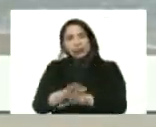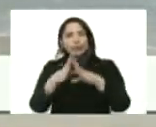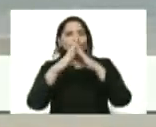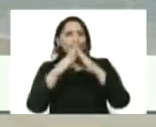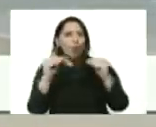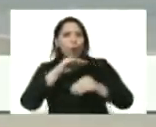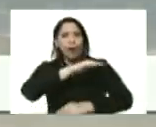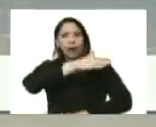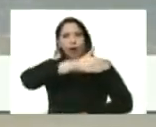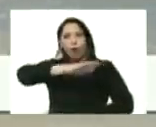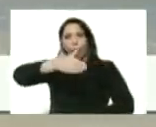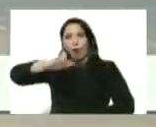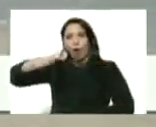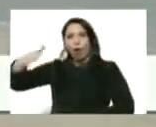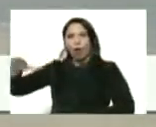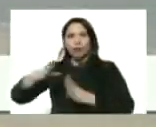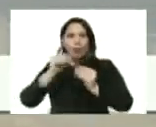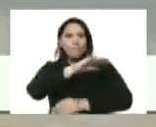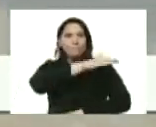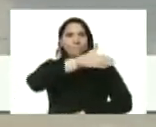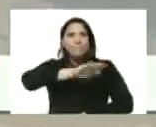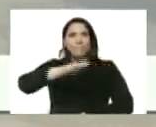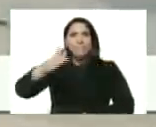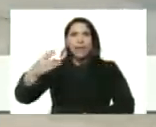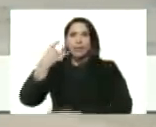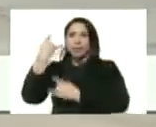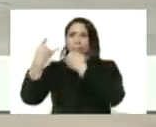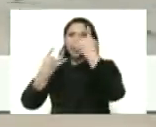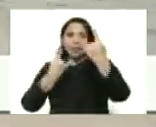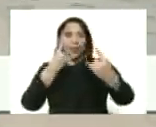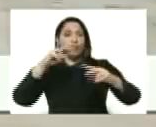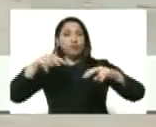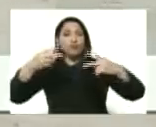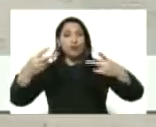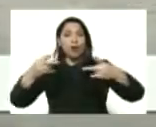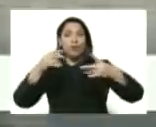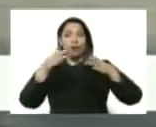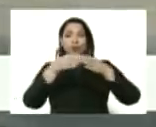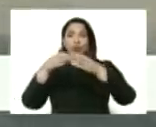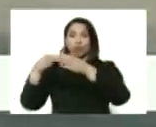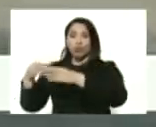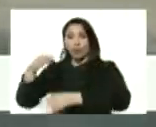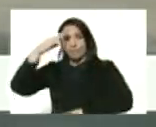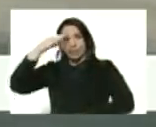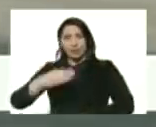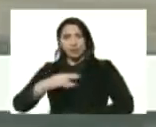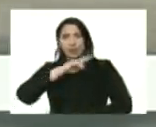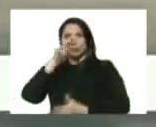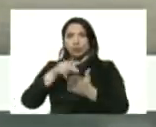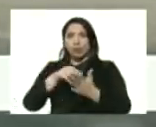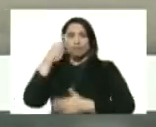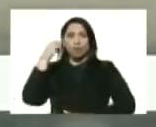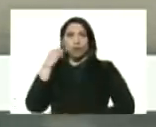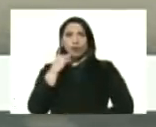costas en todos esos mares la nueva estructura de la milicia nacional bolivariana